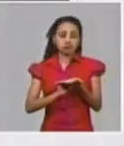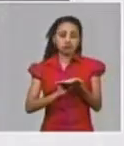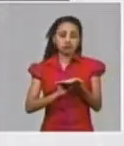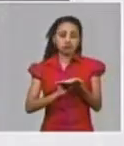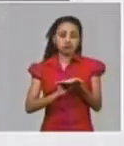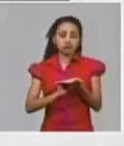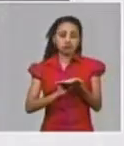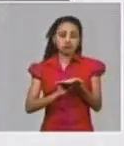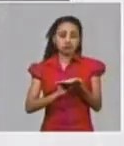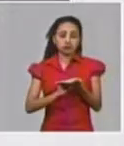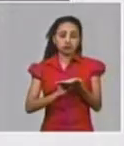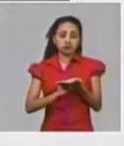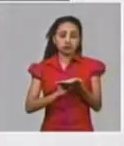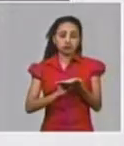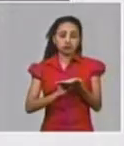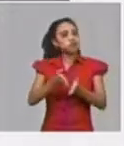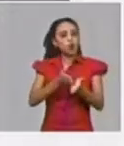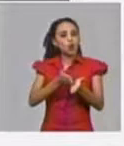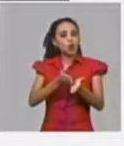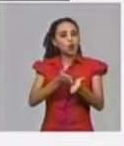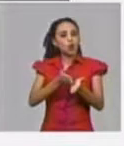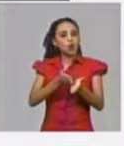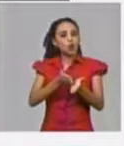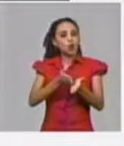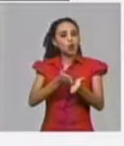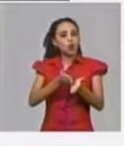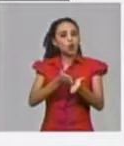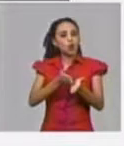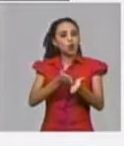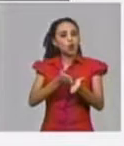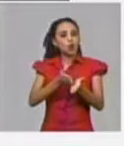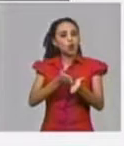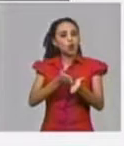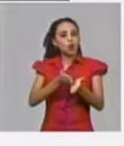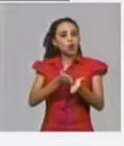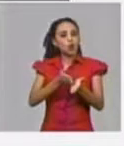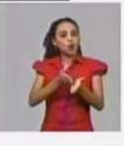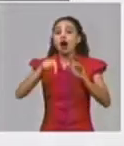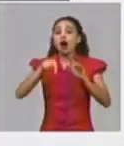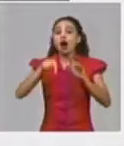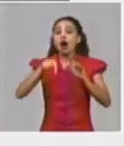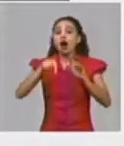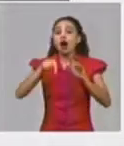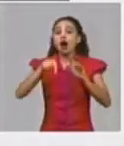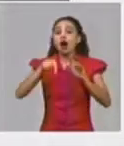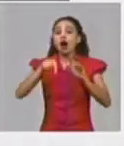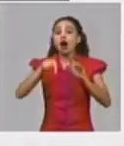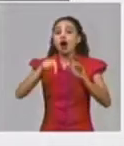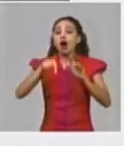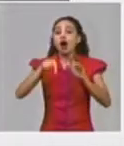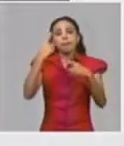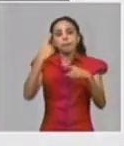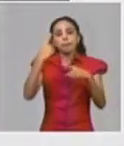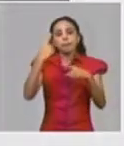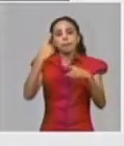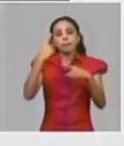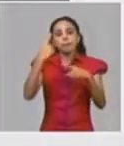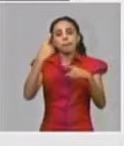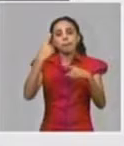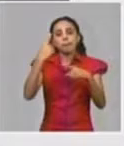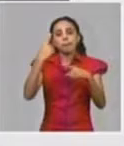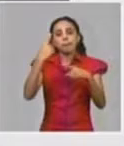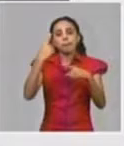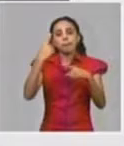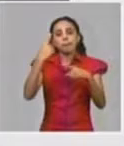está la curva en pantalla aún cuando nos encontramos en un escenario favorable nos recordemos que habíamos